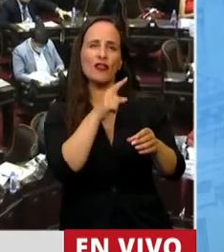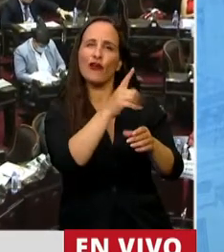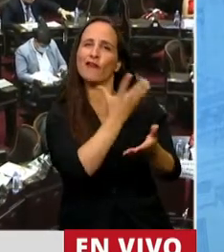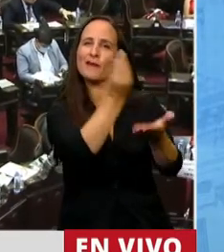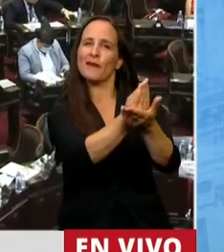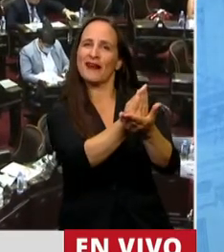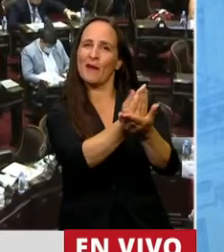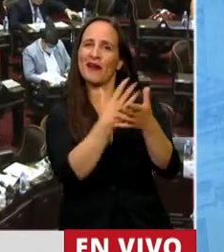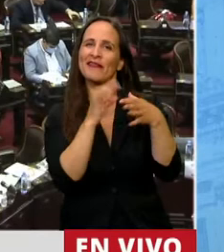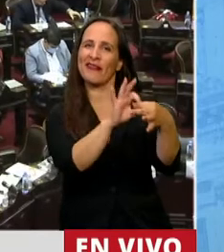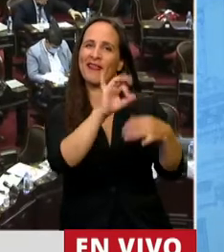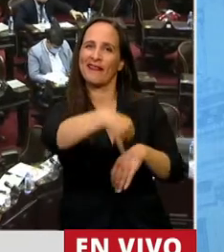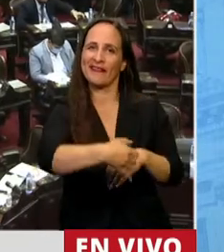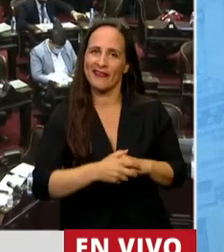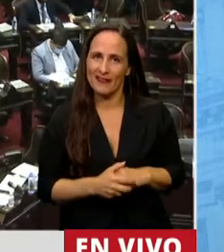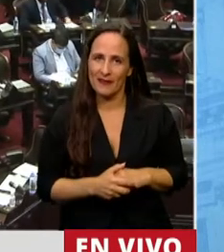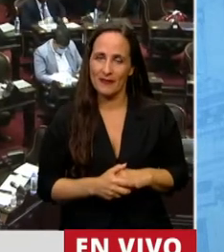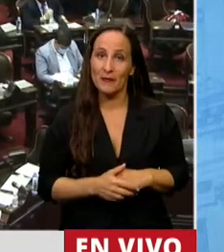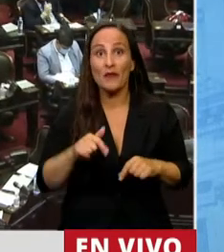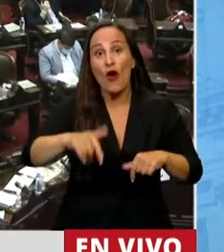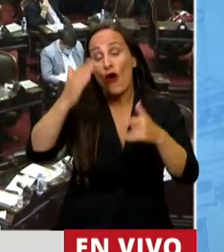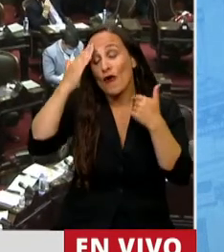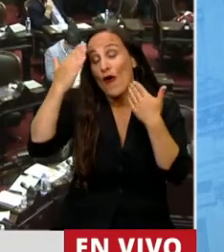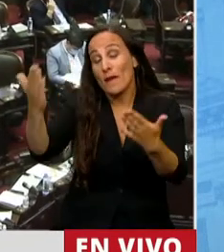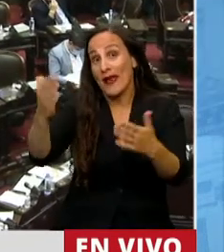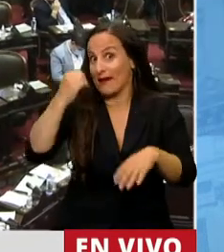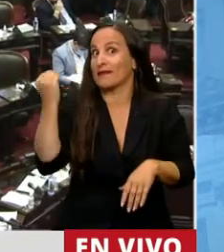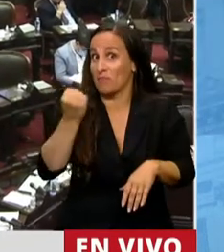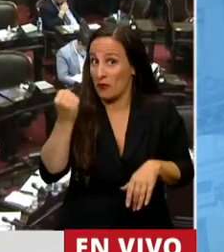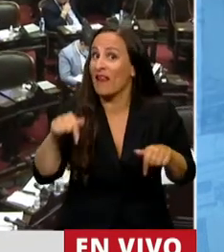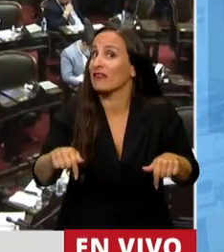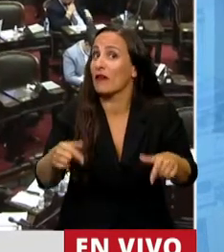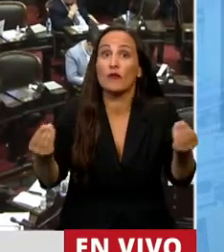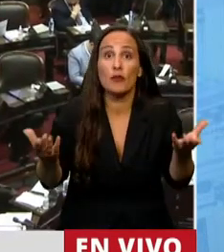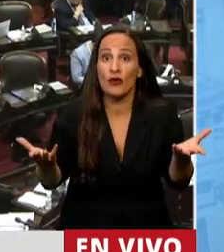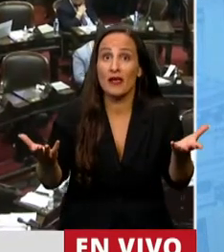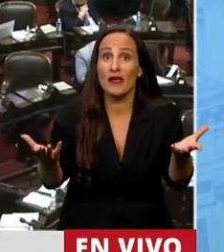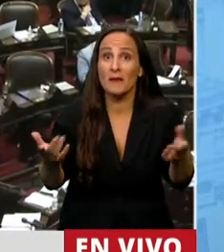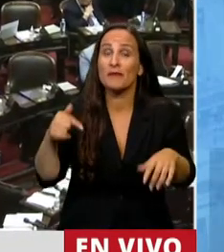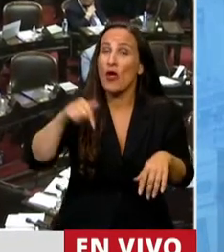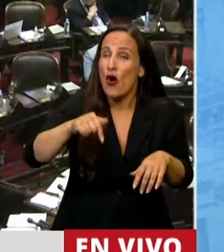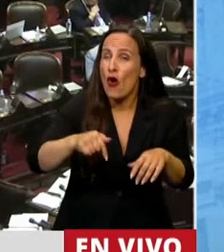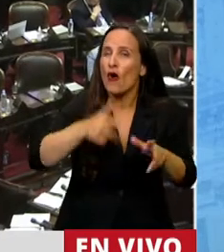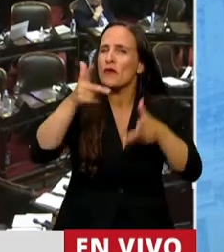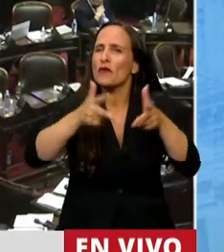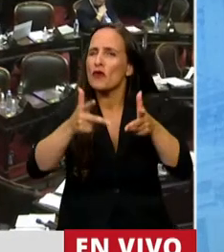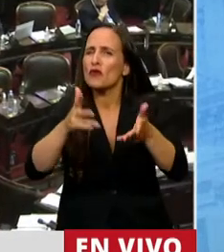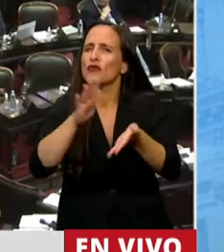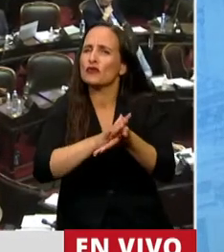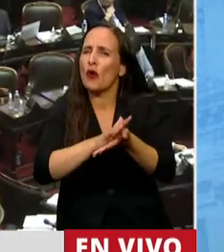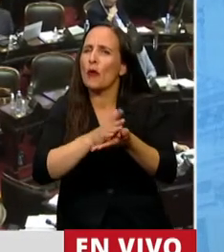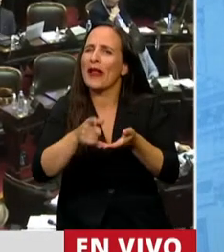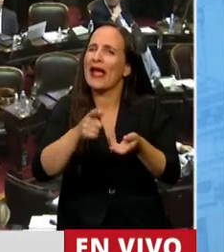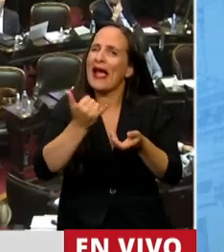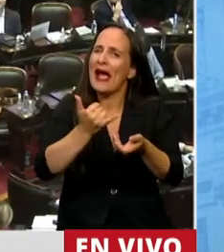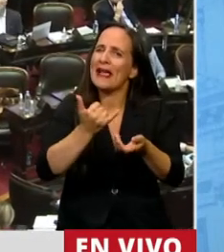Quizás hoy el homenaje es más que oportuno en tiempos donde estamos discutiendo modificar las reglas de juego en un año electoral,